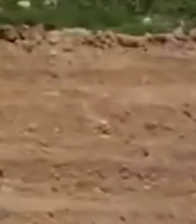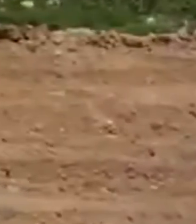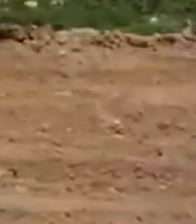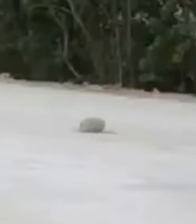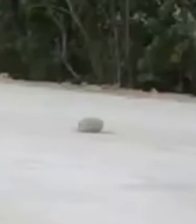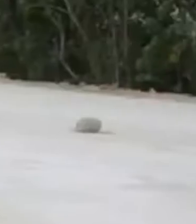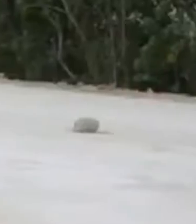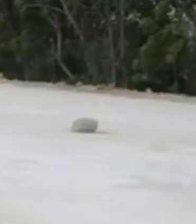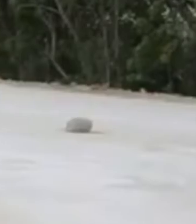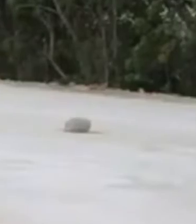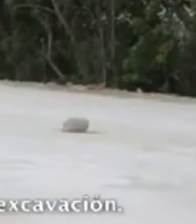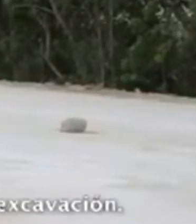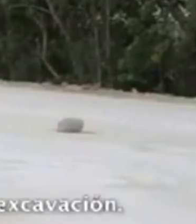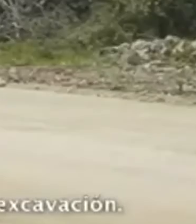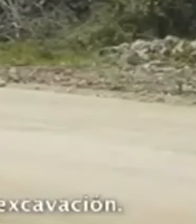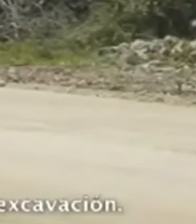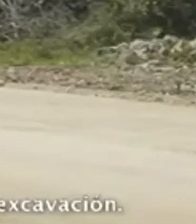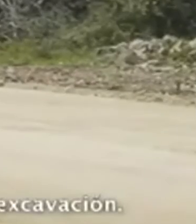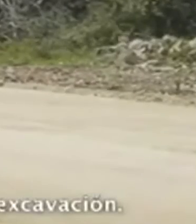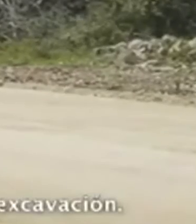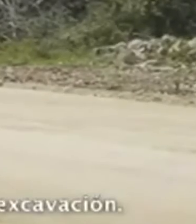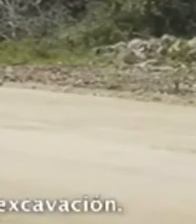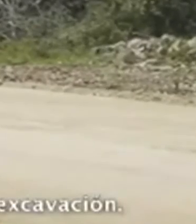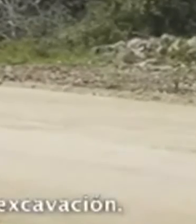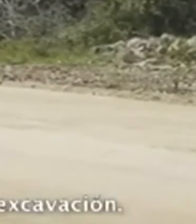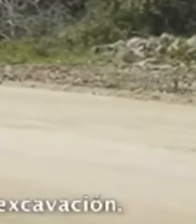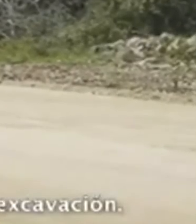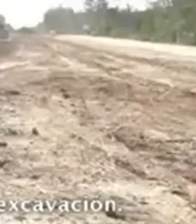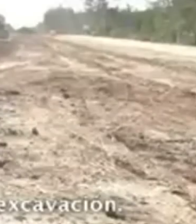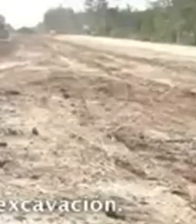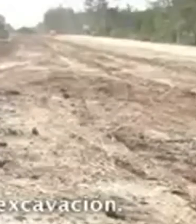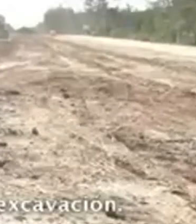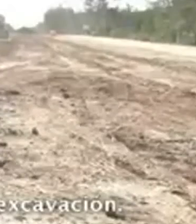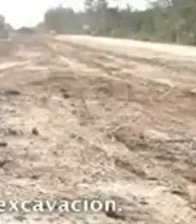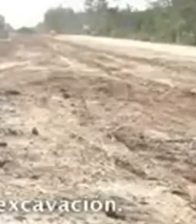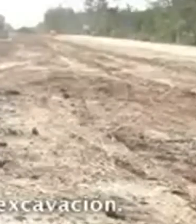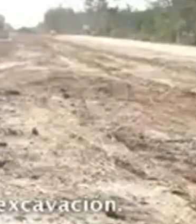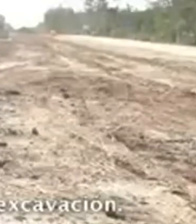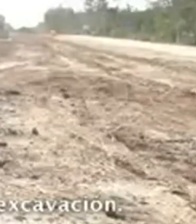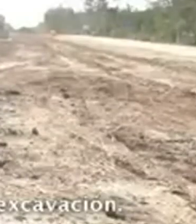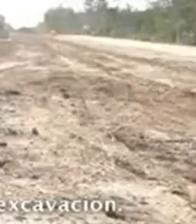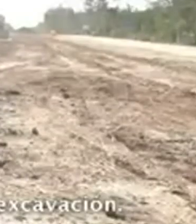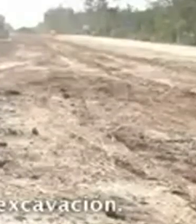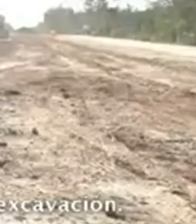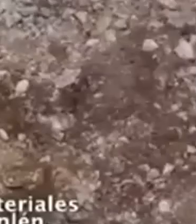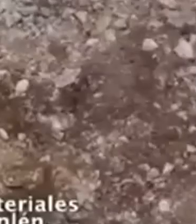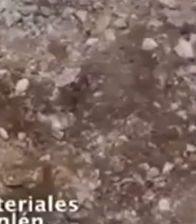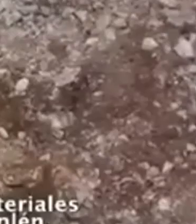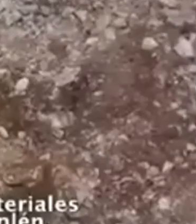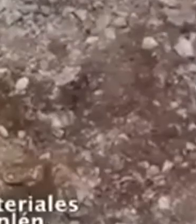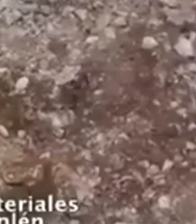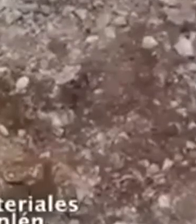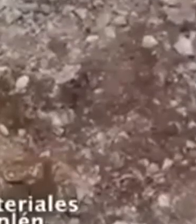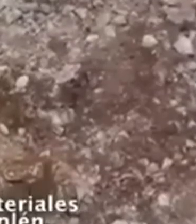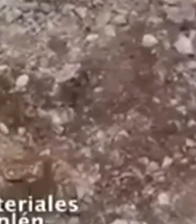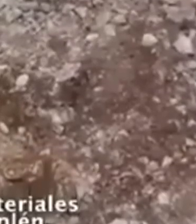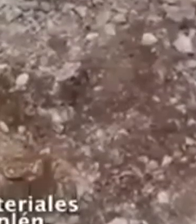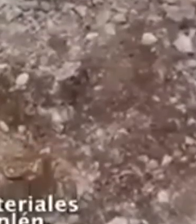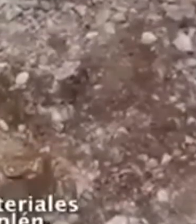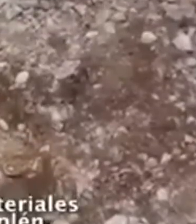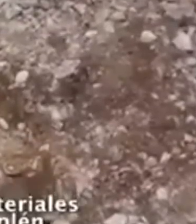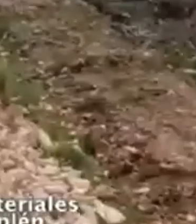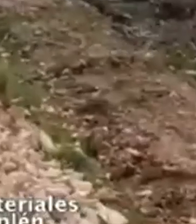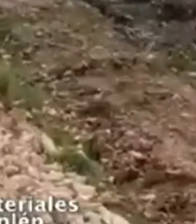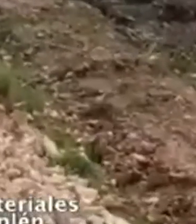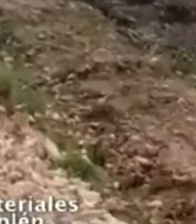del Tren Maya donde se destacaron los avances en el tramo de Tenosique además de las obras realizadas en el Tren Interoceánico